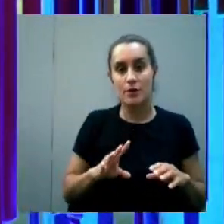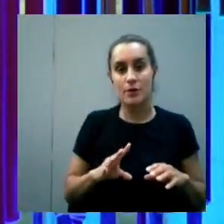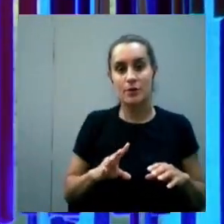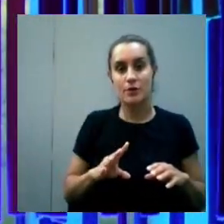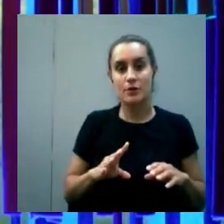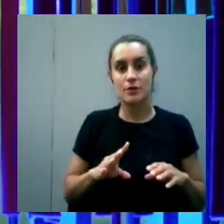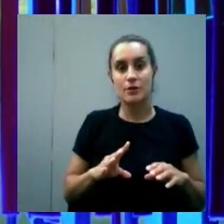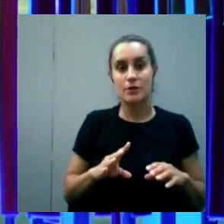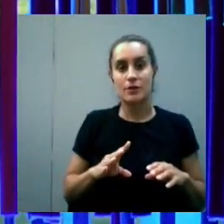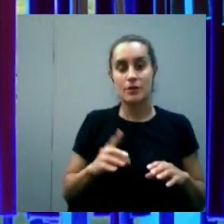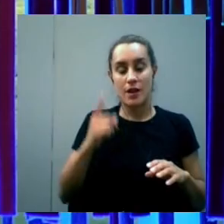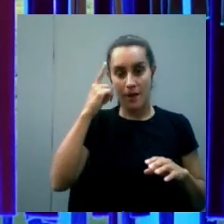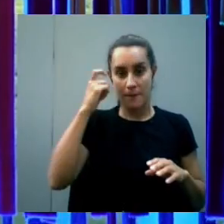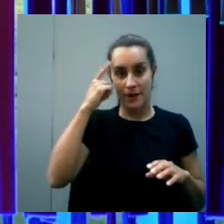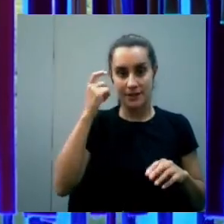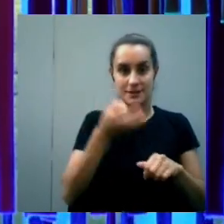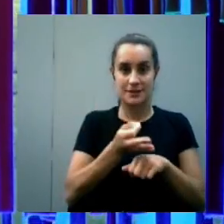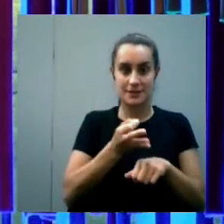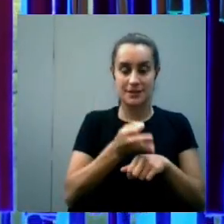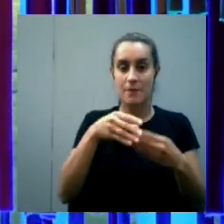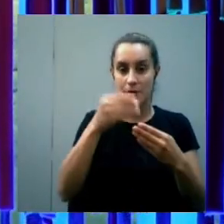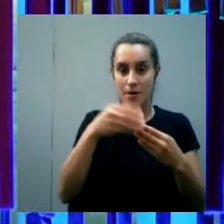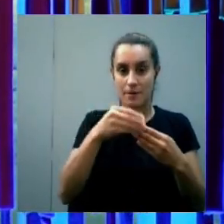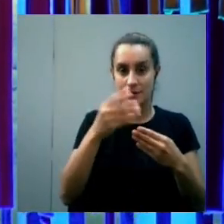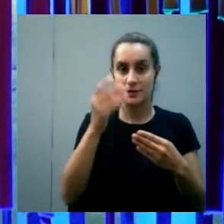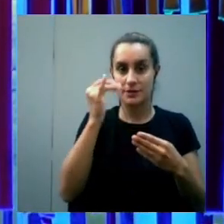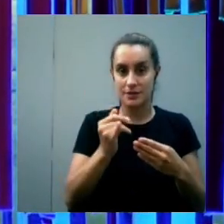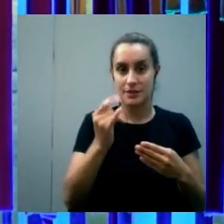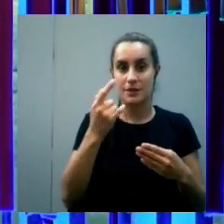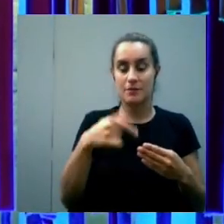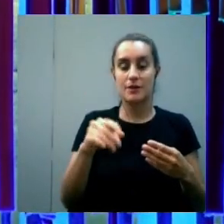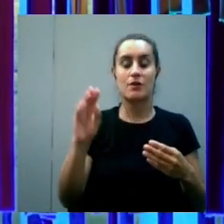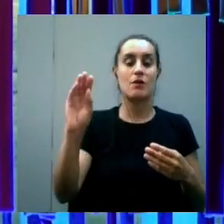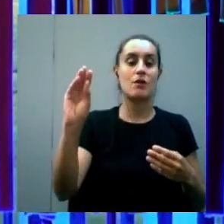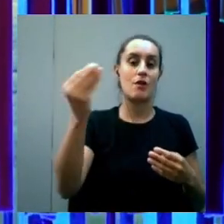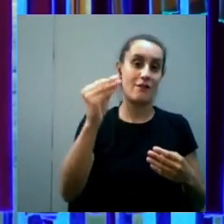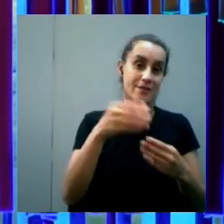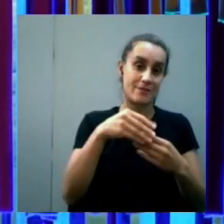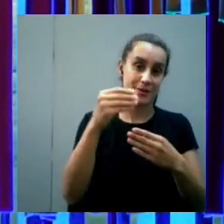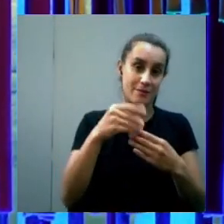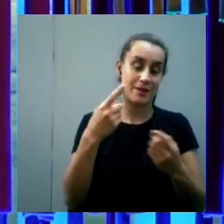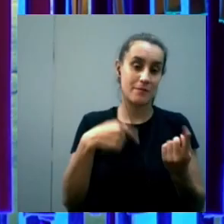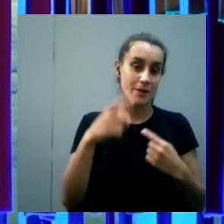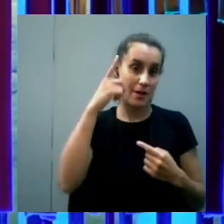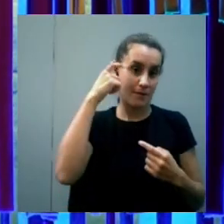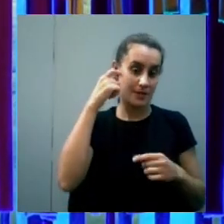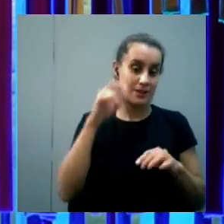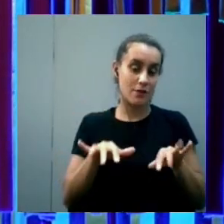mucha experiencia de enseñar programación a través de jóvenes a programar y mi experiencia desde la informática